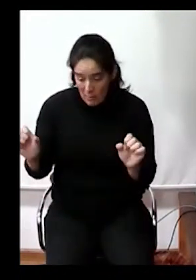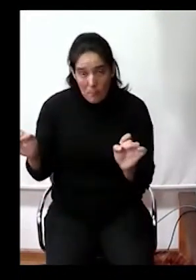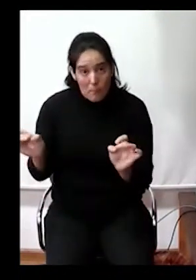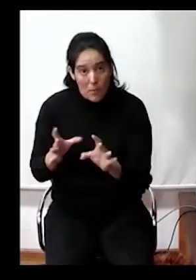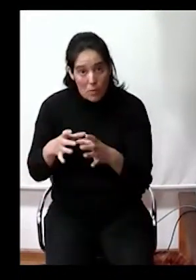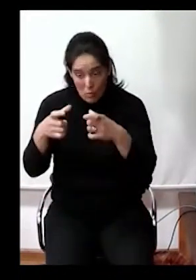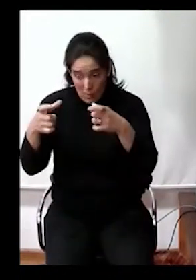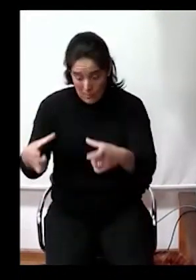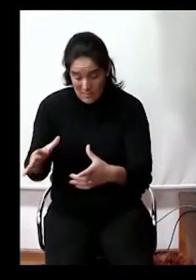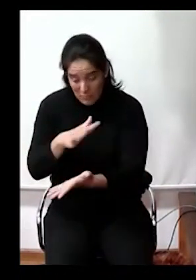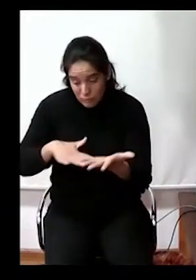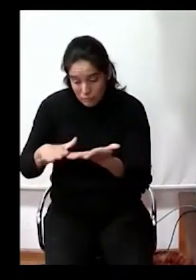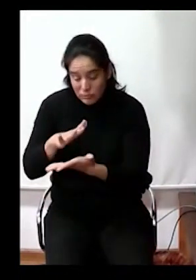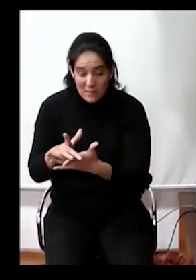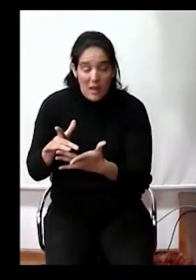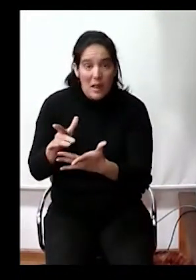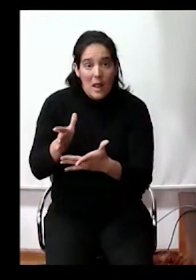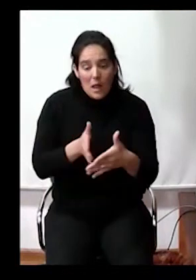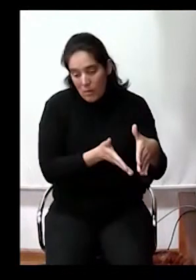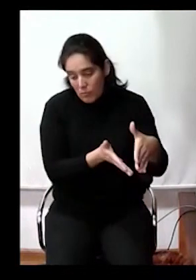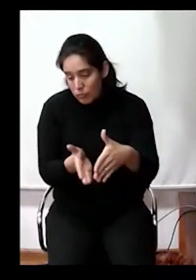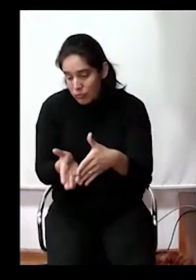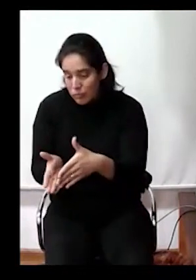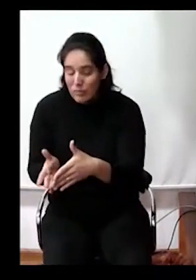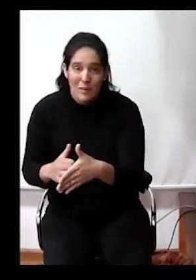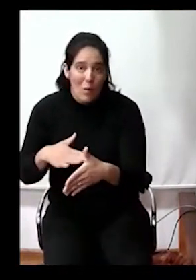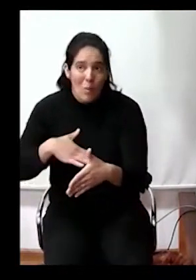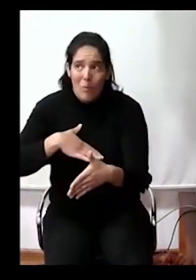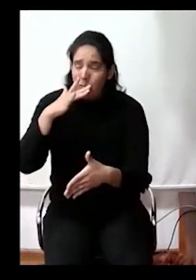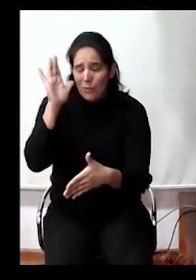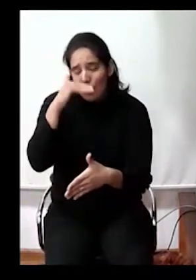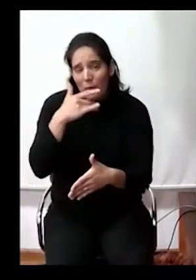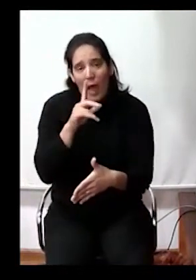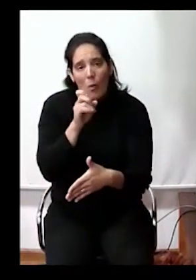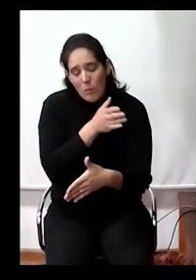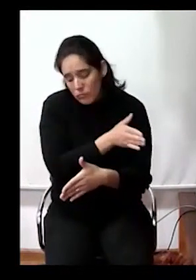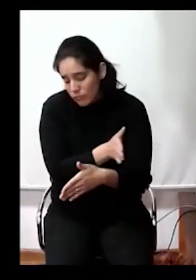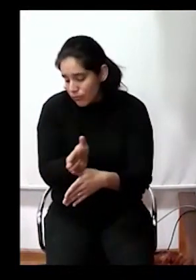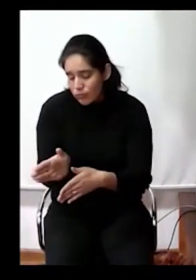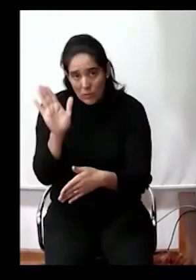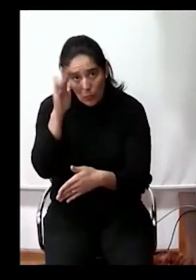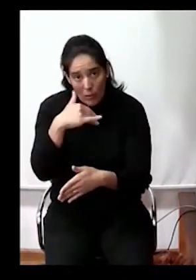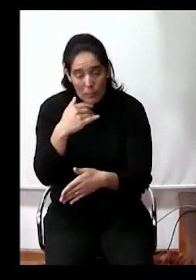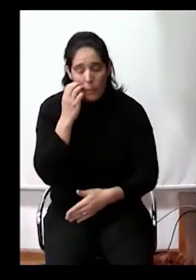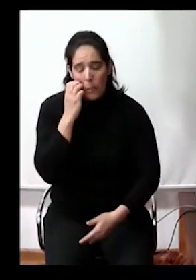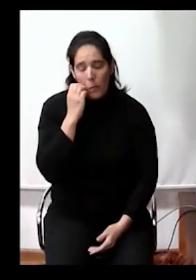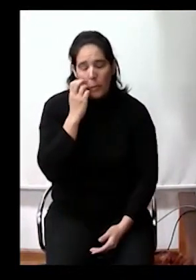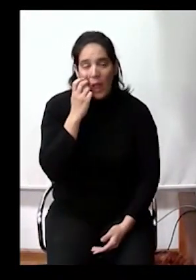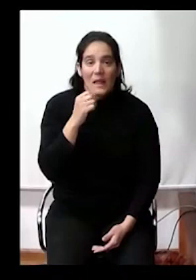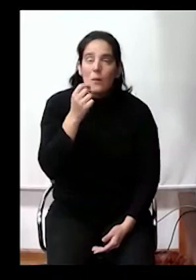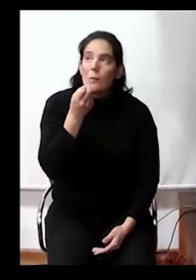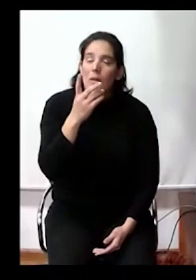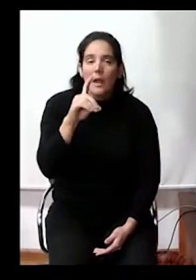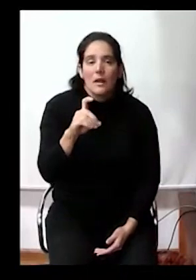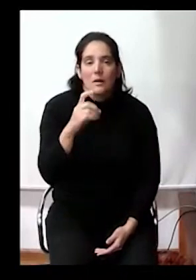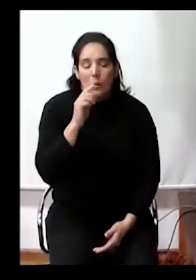el año 2001, los canales no cumplen su función en forma efectiva cuando las lluvias son copiosas, ya que el